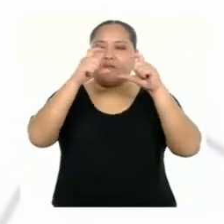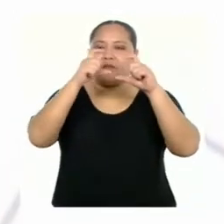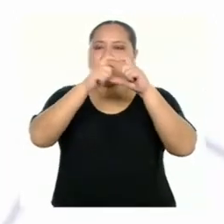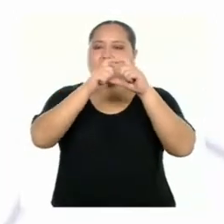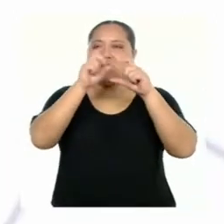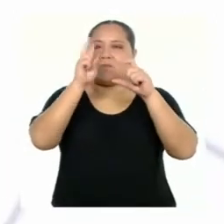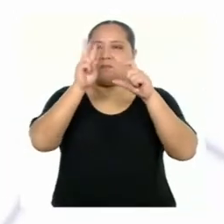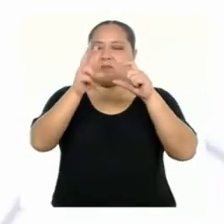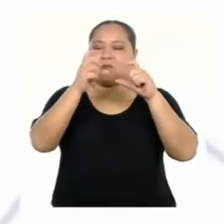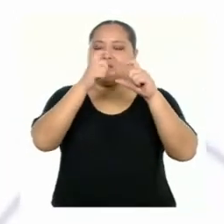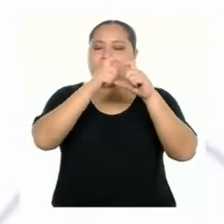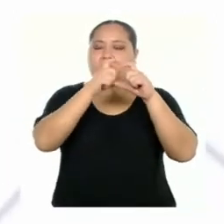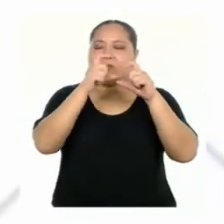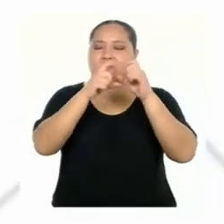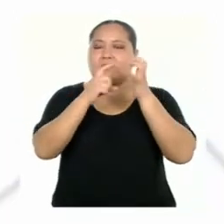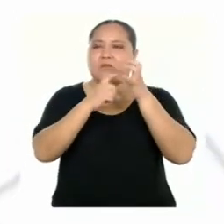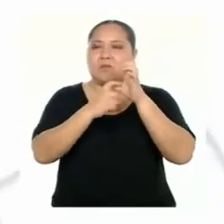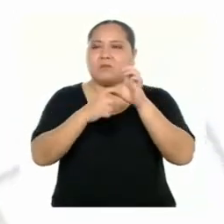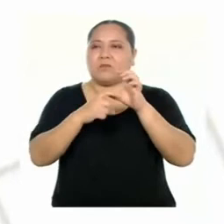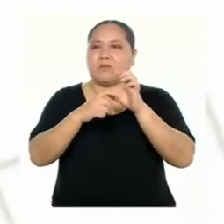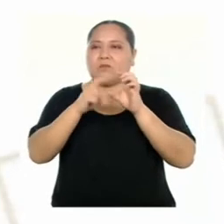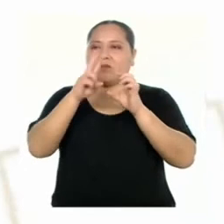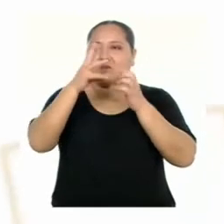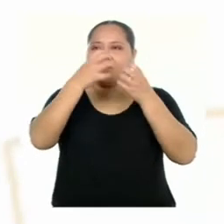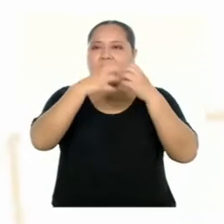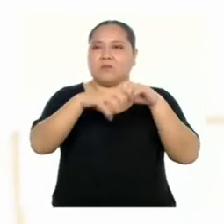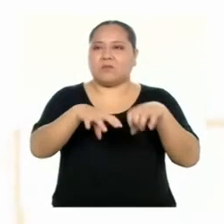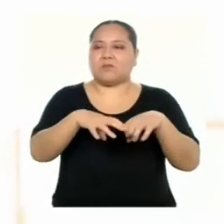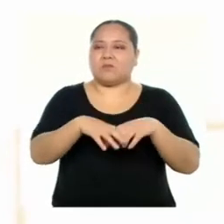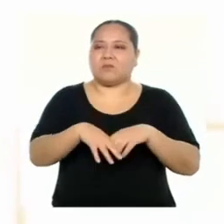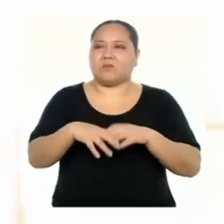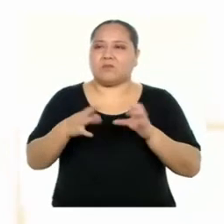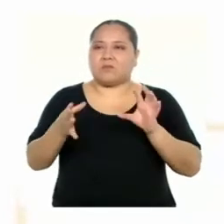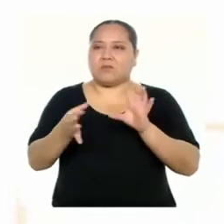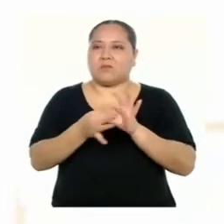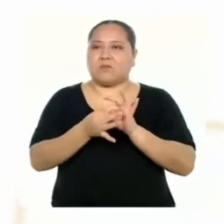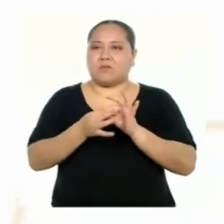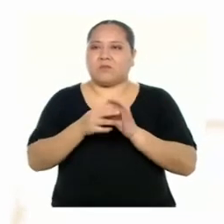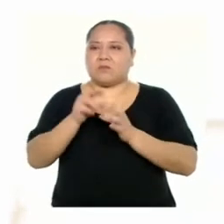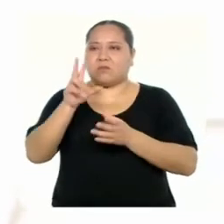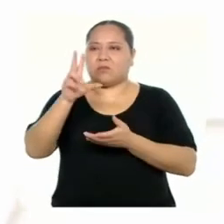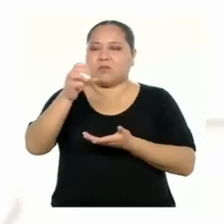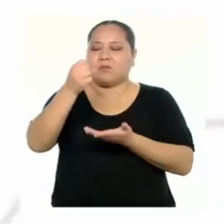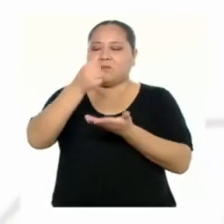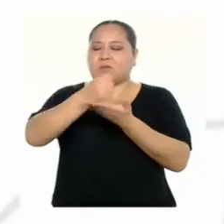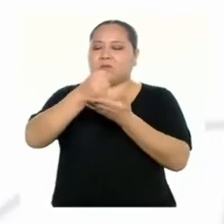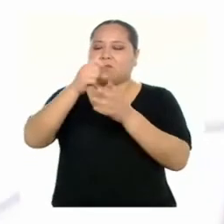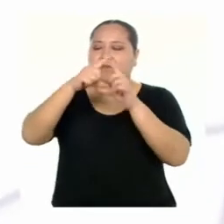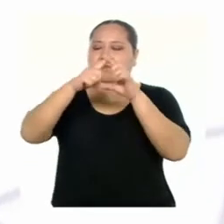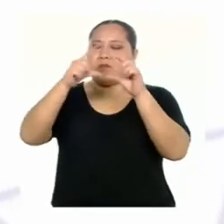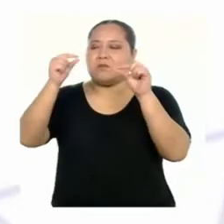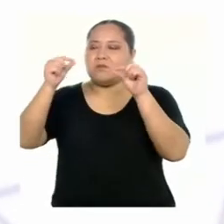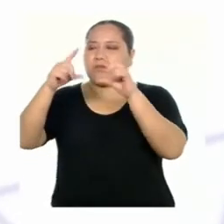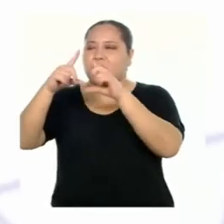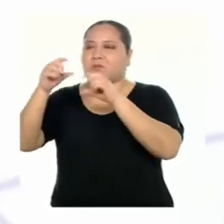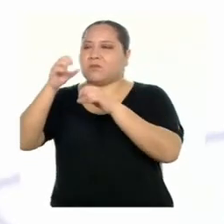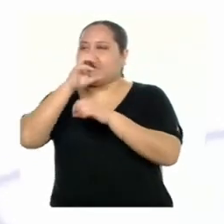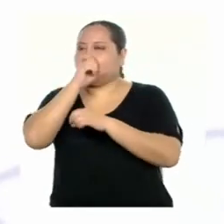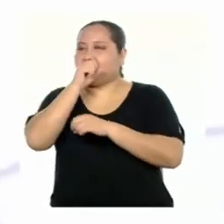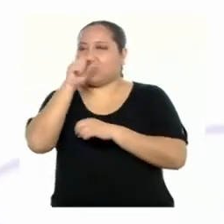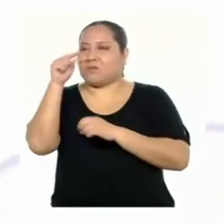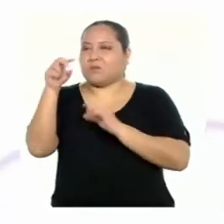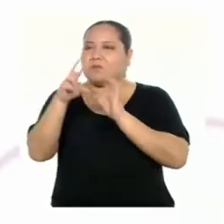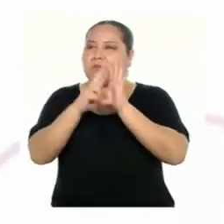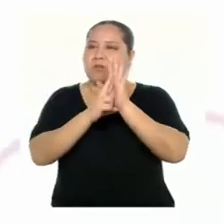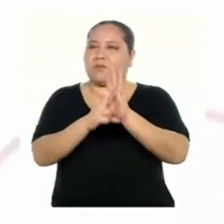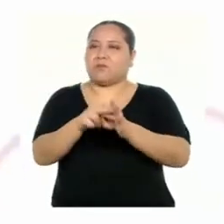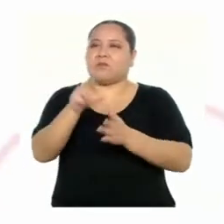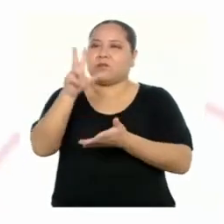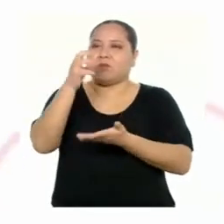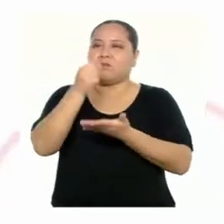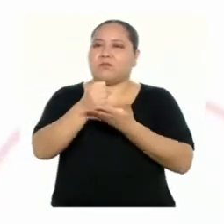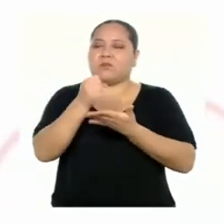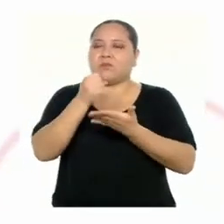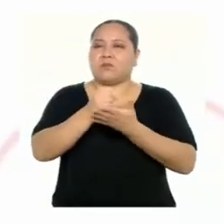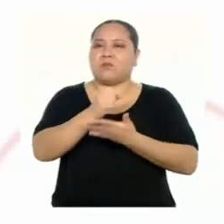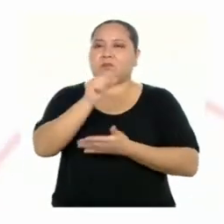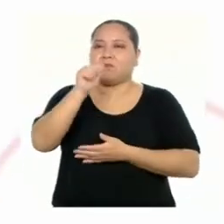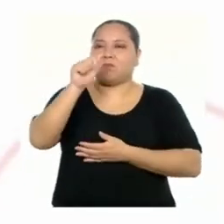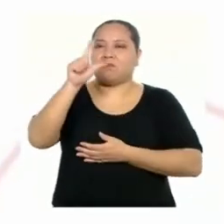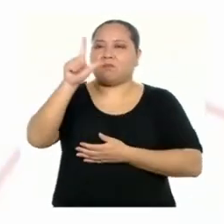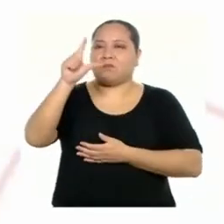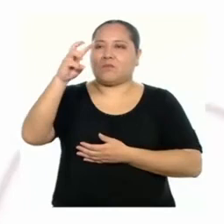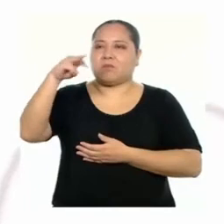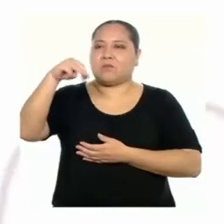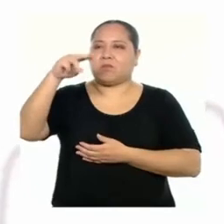grises, que señalan a los dos huevos, unidas a tres barras anaranjadas, que representan a las tres tazas de